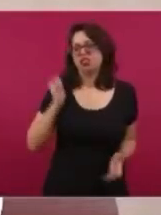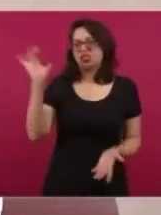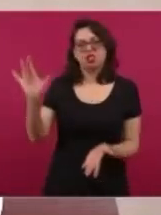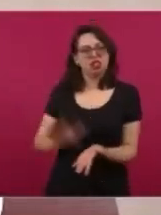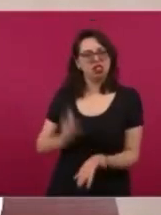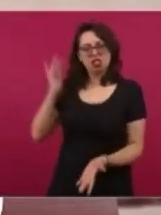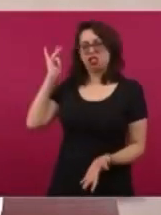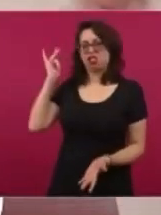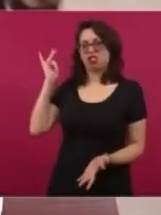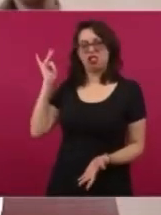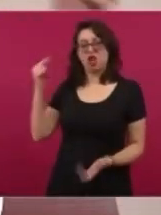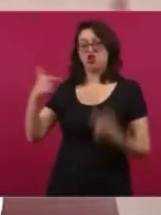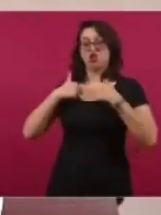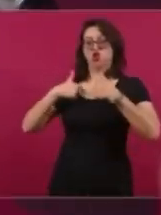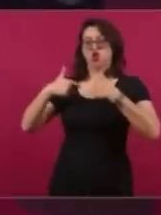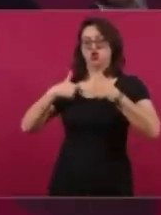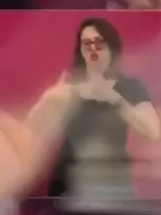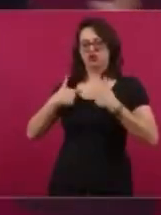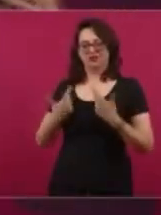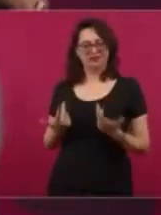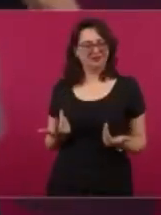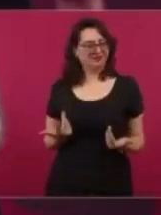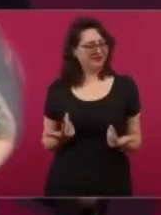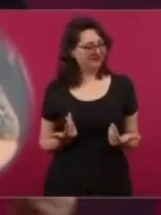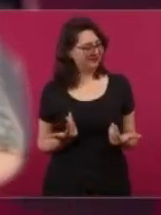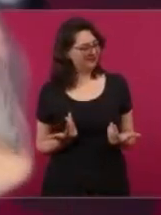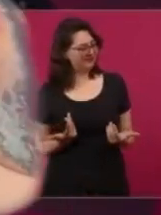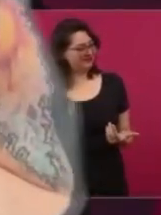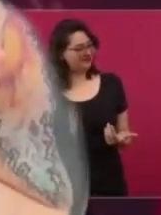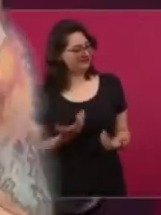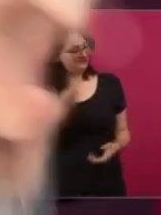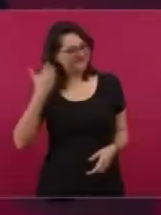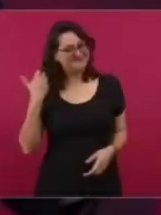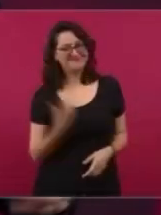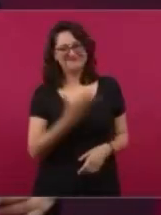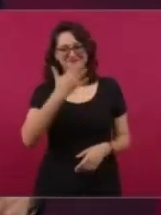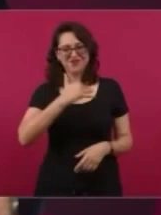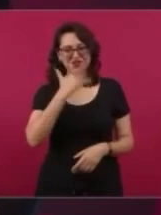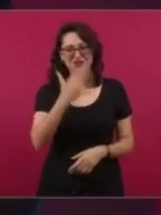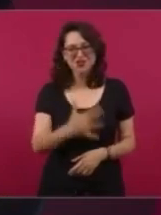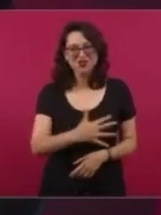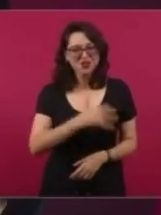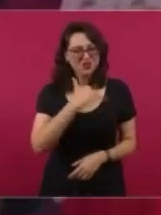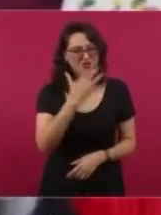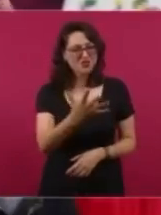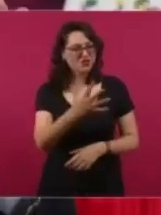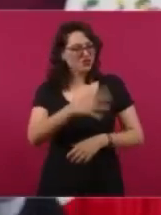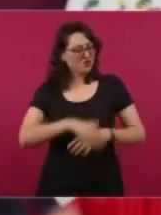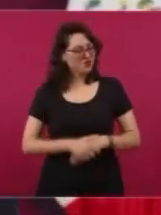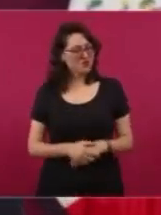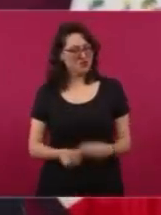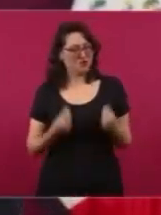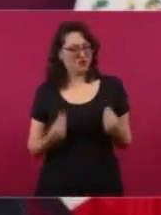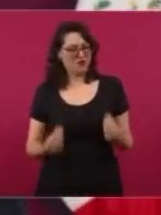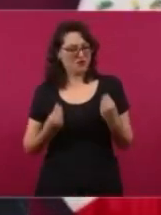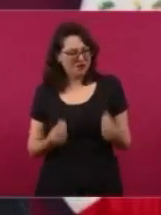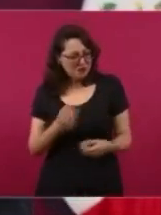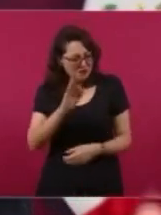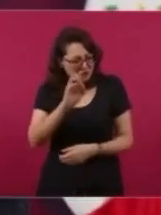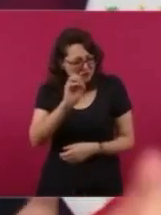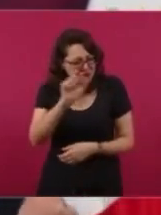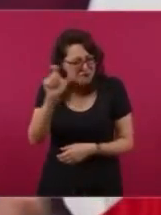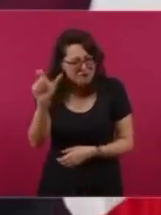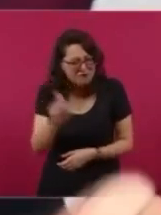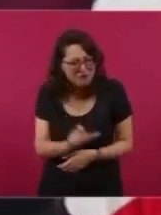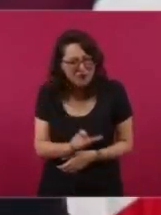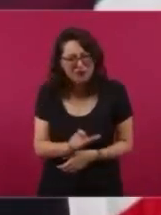Hoy, en este resumen de la mañana, nuestro presidentisísimo líder de la alianza, el general Jaguar Amlo, le dio